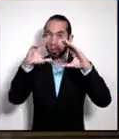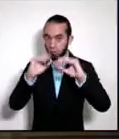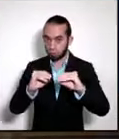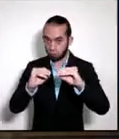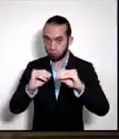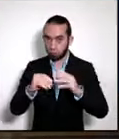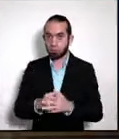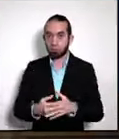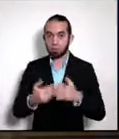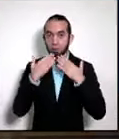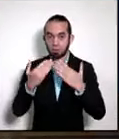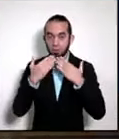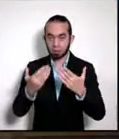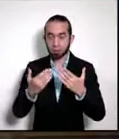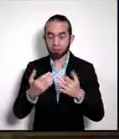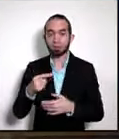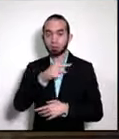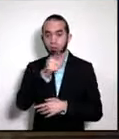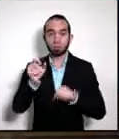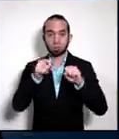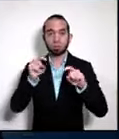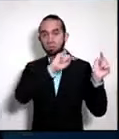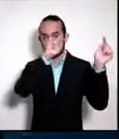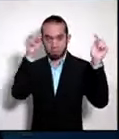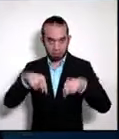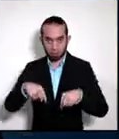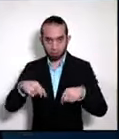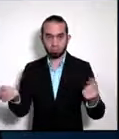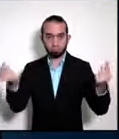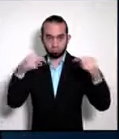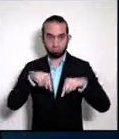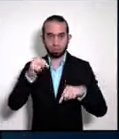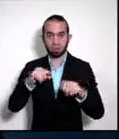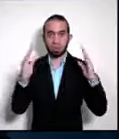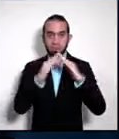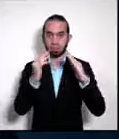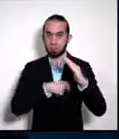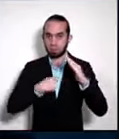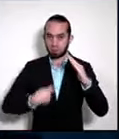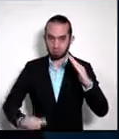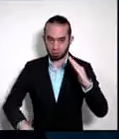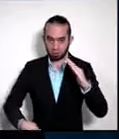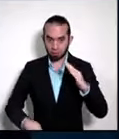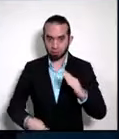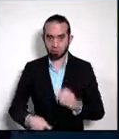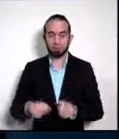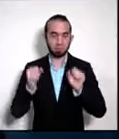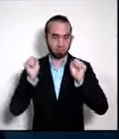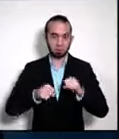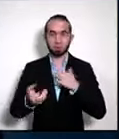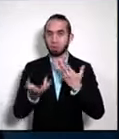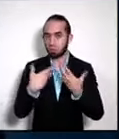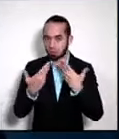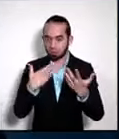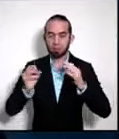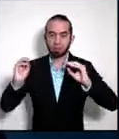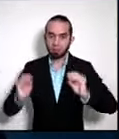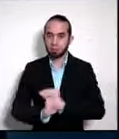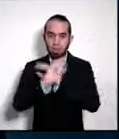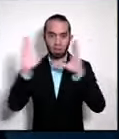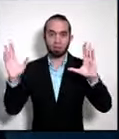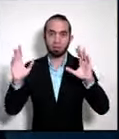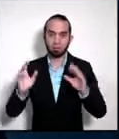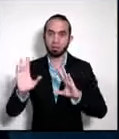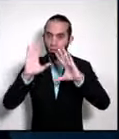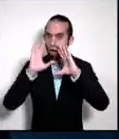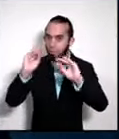Y agradecemos mucho que se hayan podido trasladar acá a la Casa Presidencial para poder conversar un poco y aclarar alguna